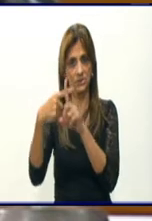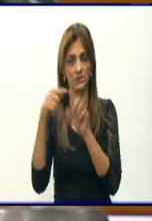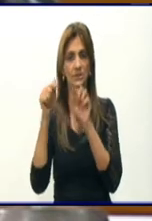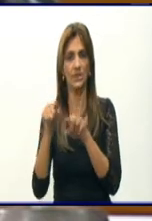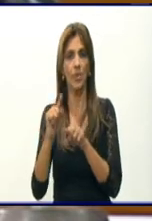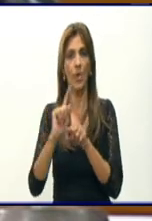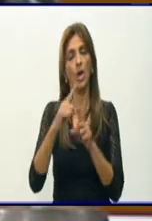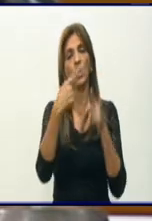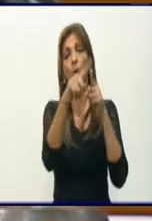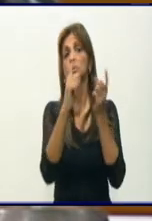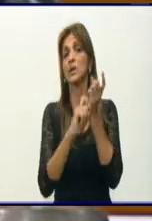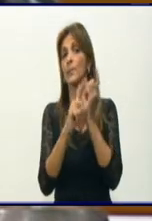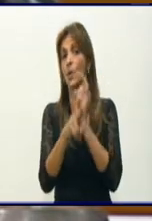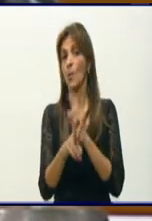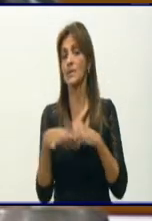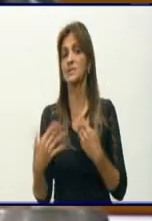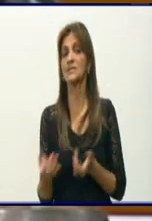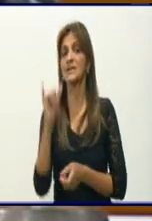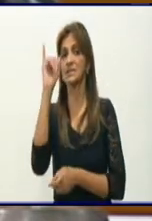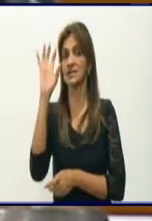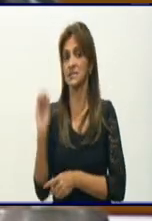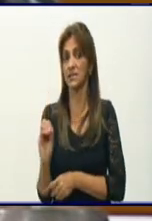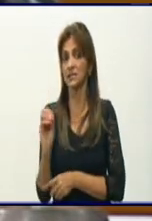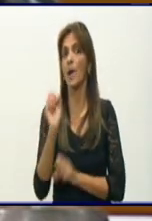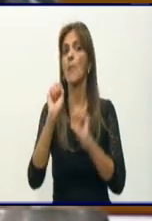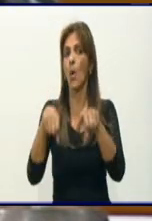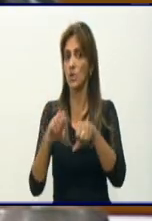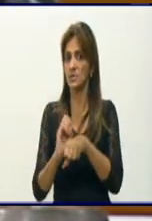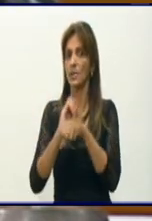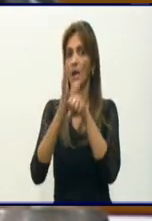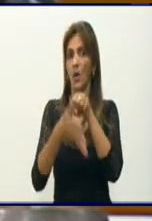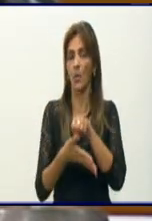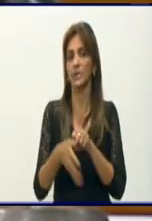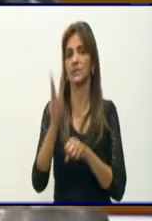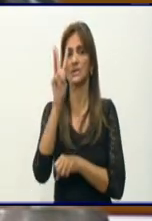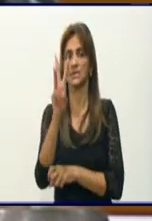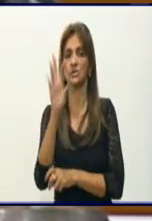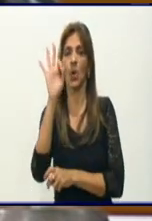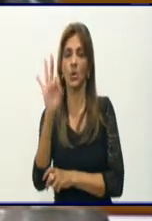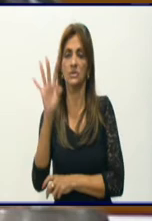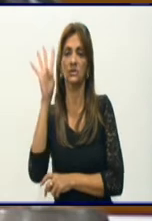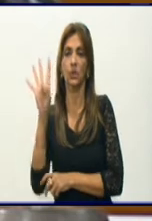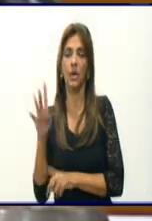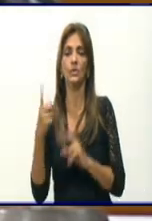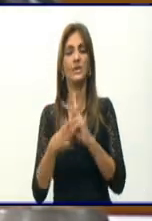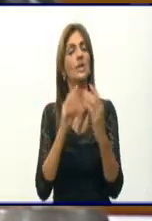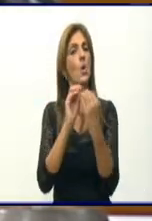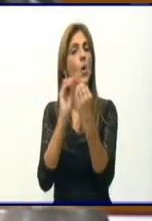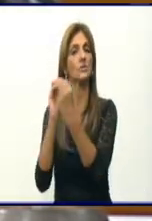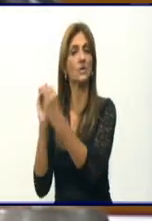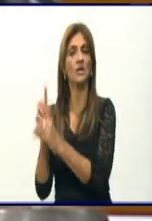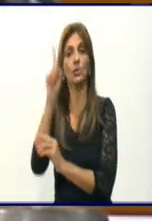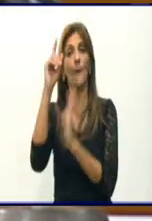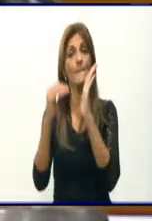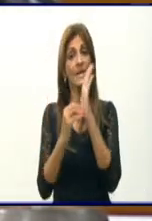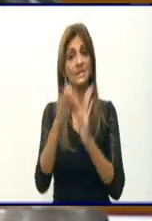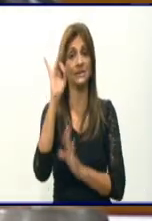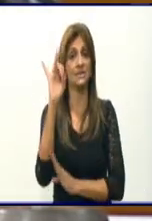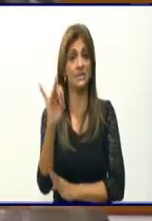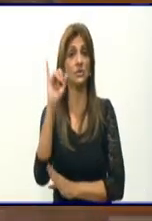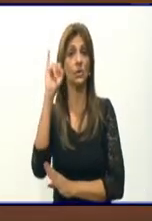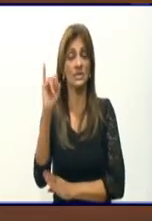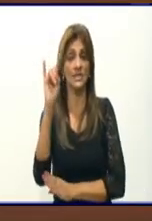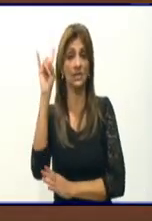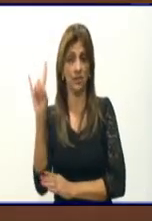provincia 60, sospechosos 384 y contactos 1.779. La